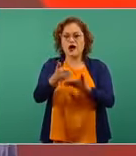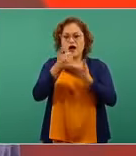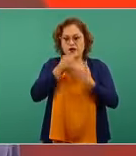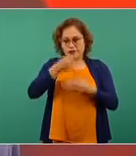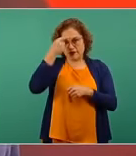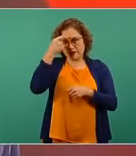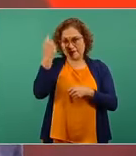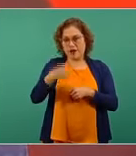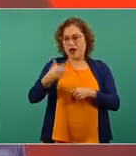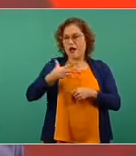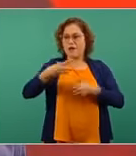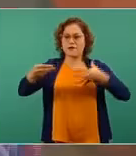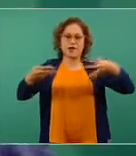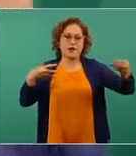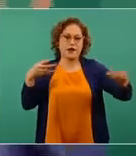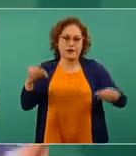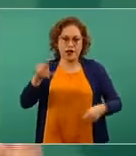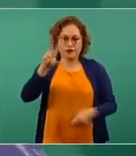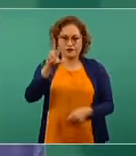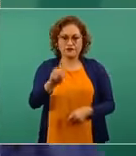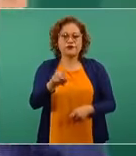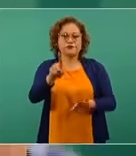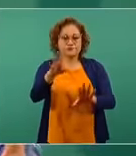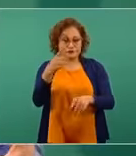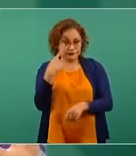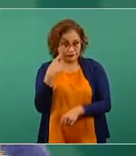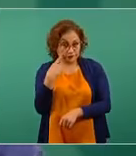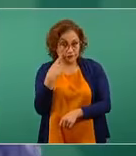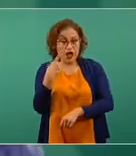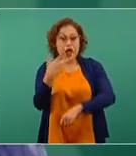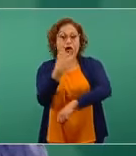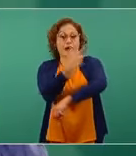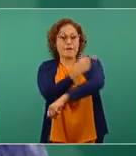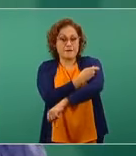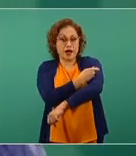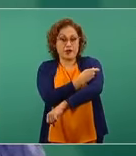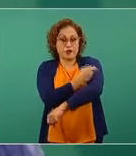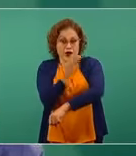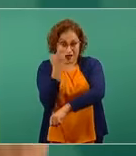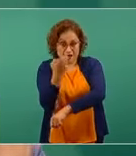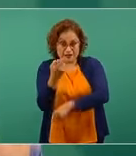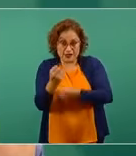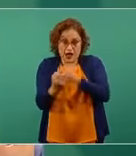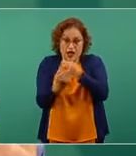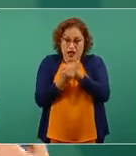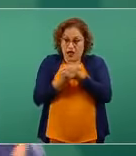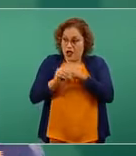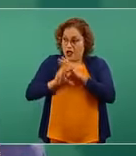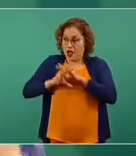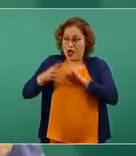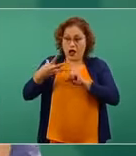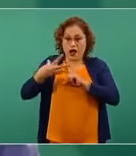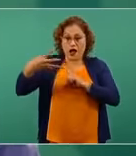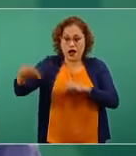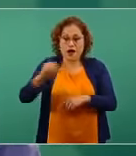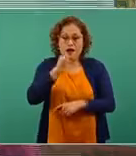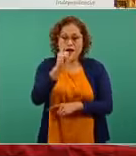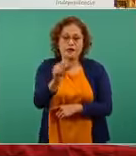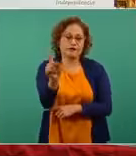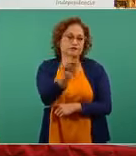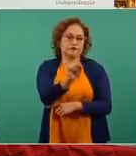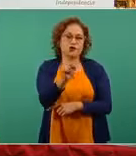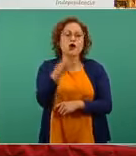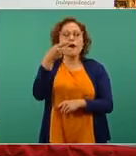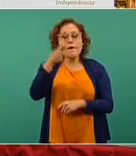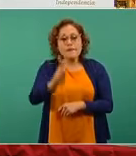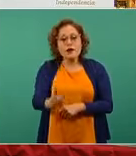no porque la vacuna evite que salga del individuo infectado, sino porque un individuo infectado